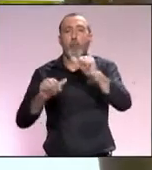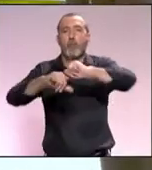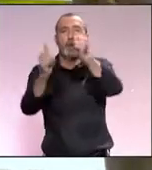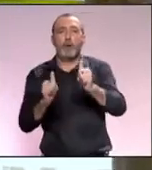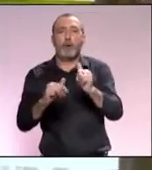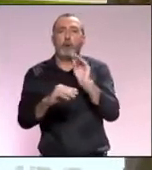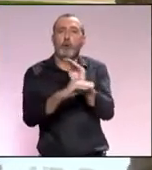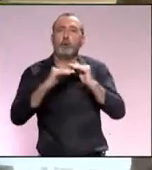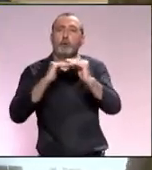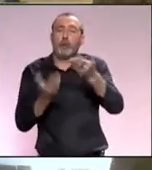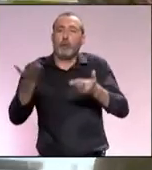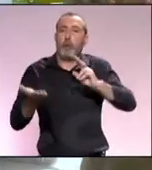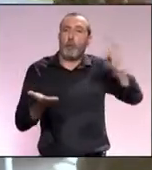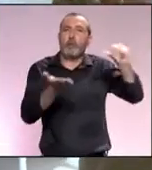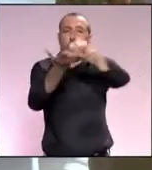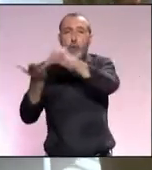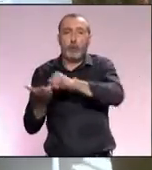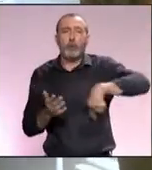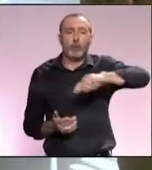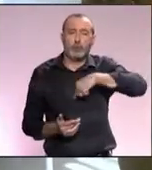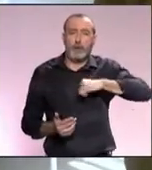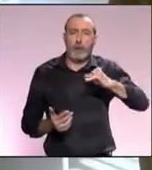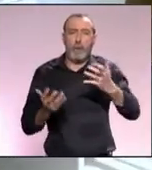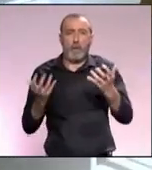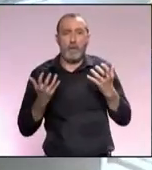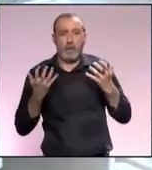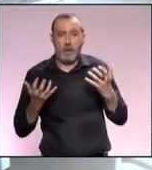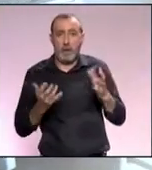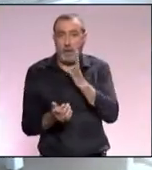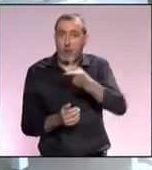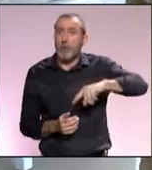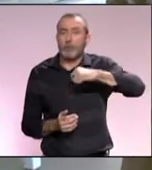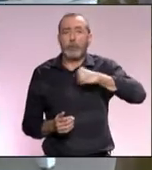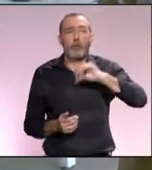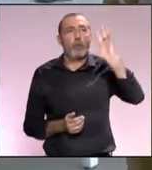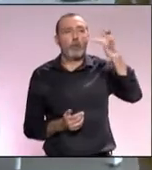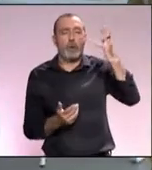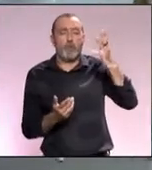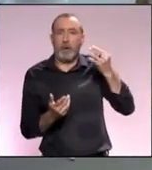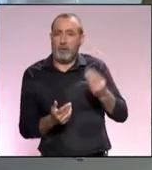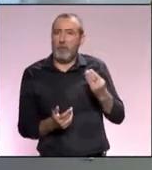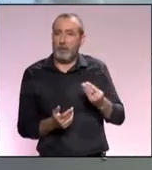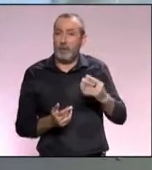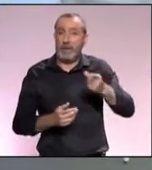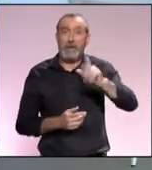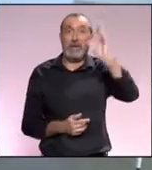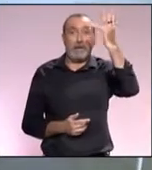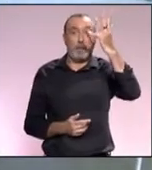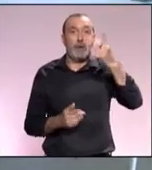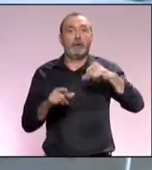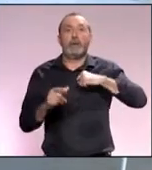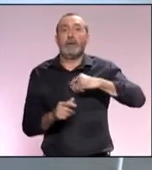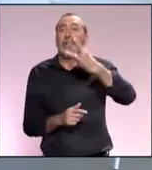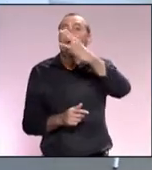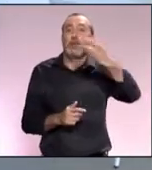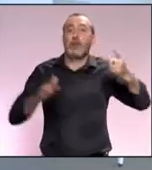modelo de sostenibilidad frente a otras ciudades? Bueno, yo creo que jugábamos con ventaja, sobre todo porque nosotros tenemos un clima muy agradecido. Una ciudad que